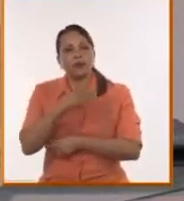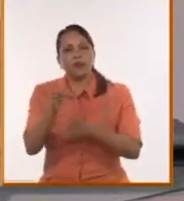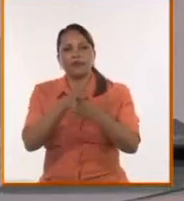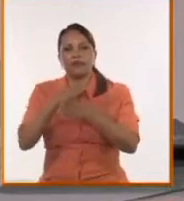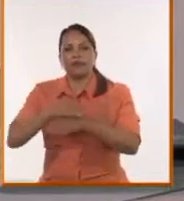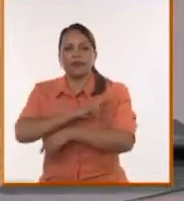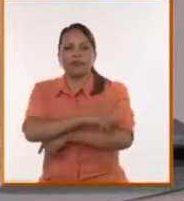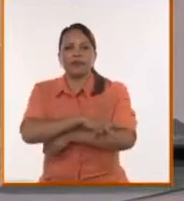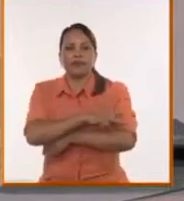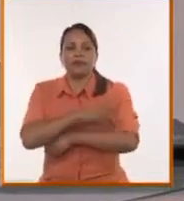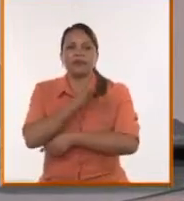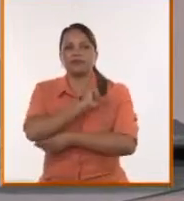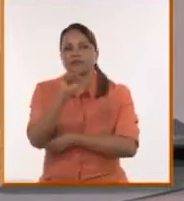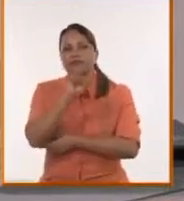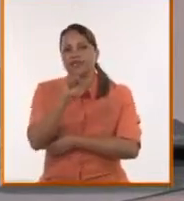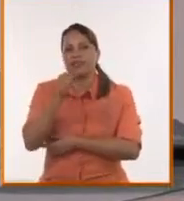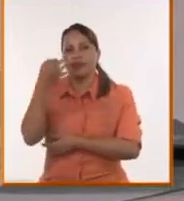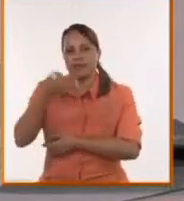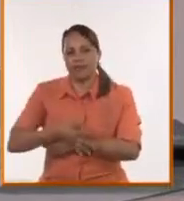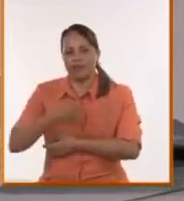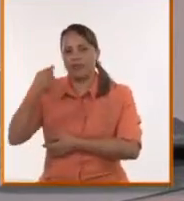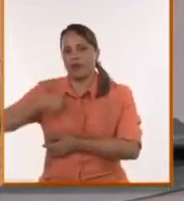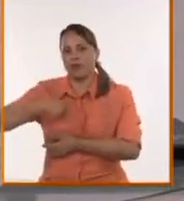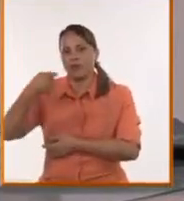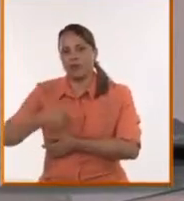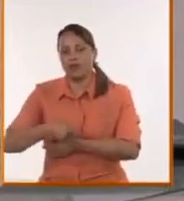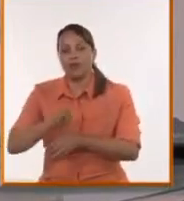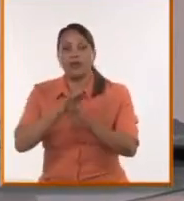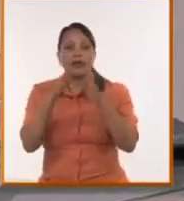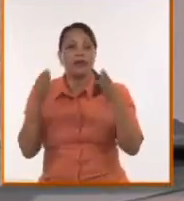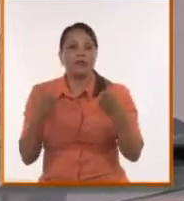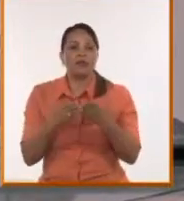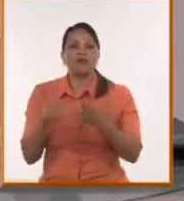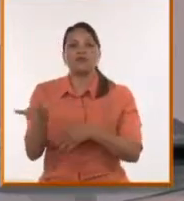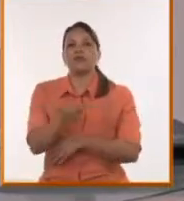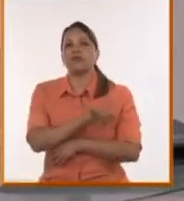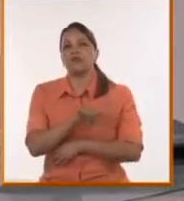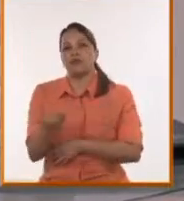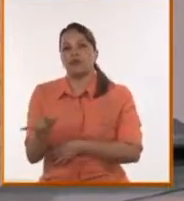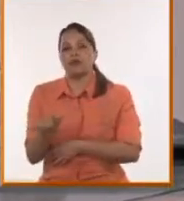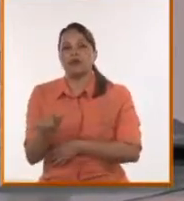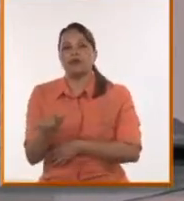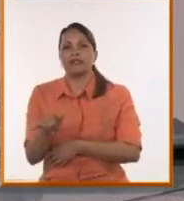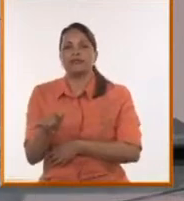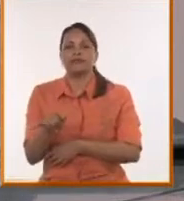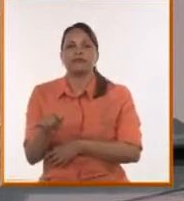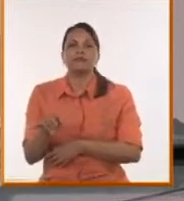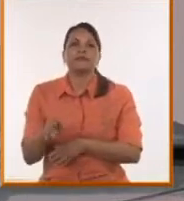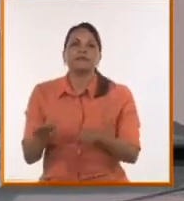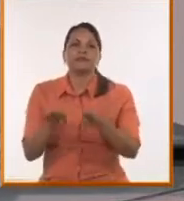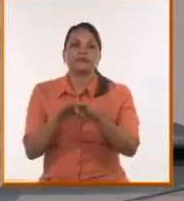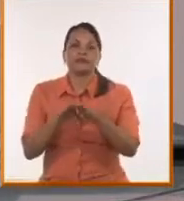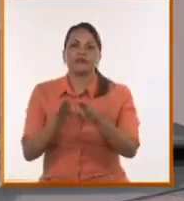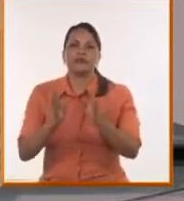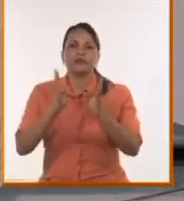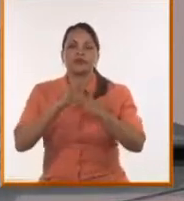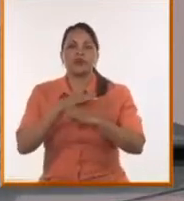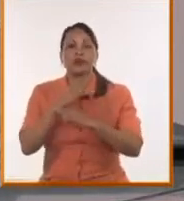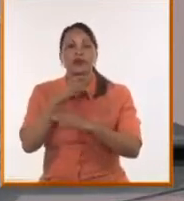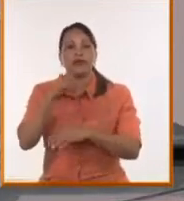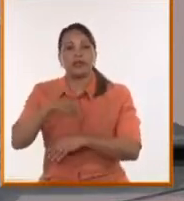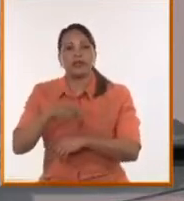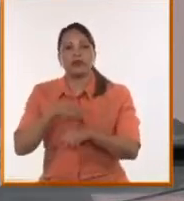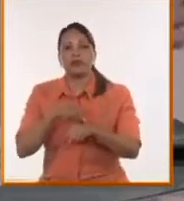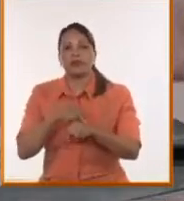por una conquista de la verdadera justicia, de un mundo cada vez más igual y no tan desigual, tan injusto como el que estamos viviendo en